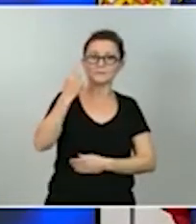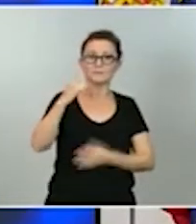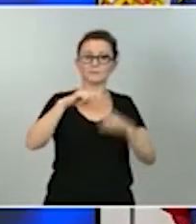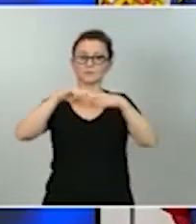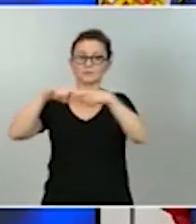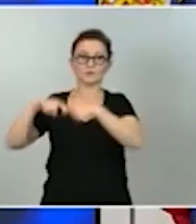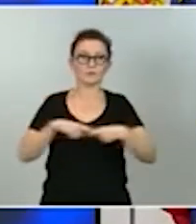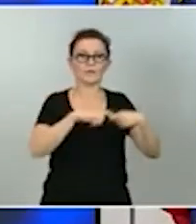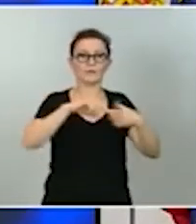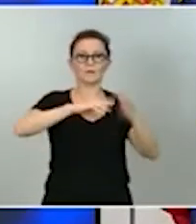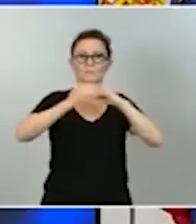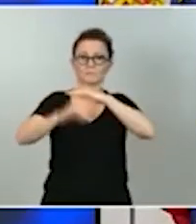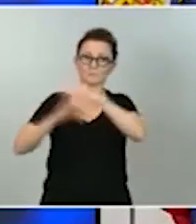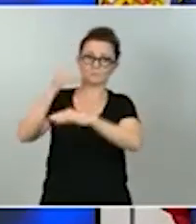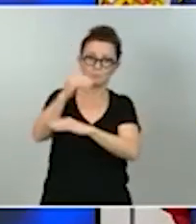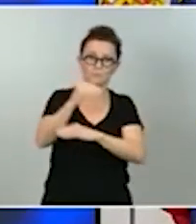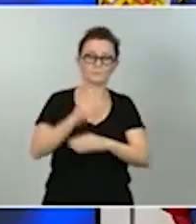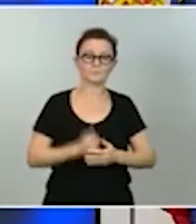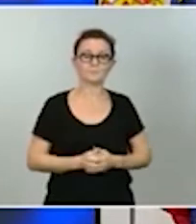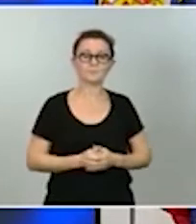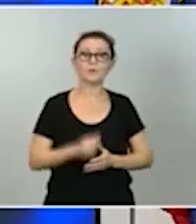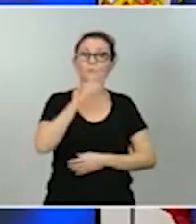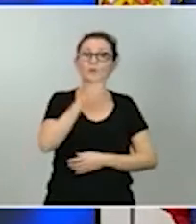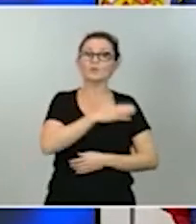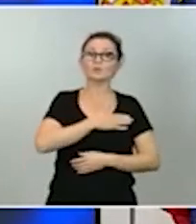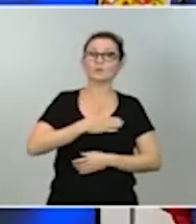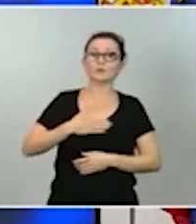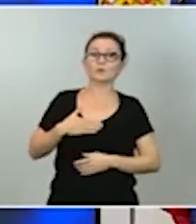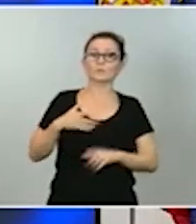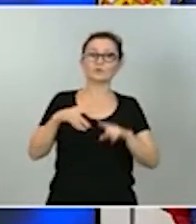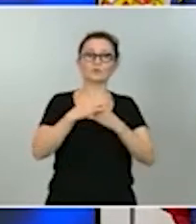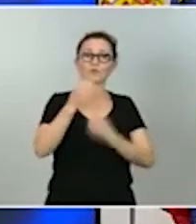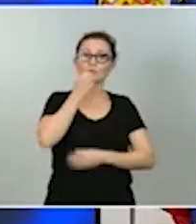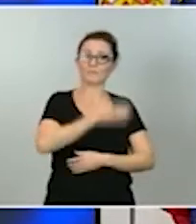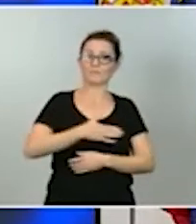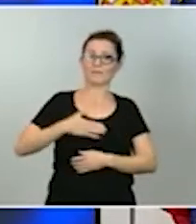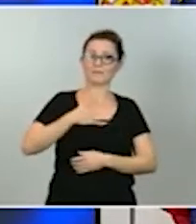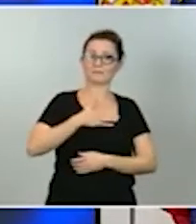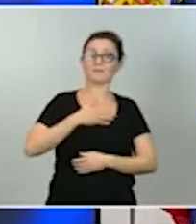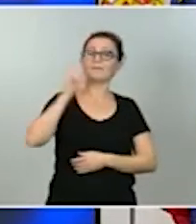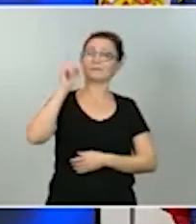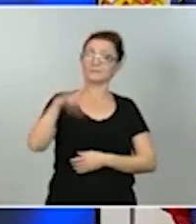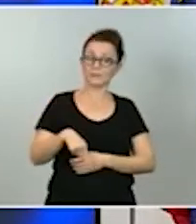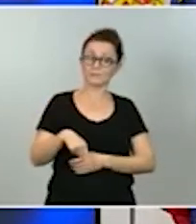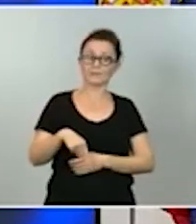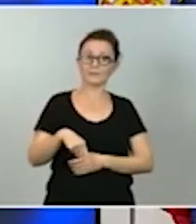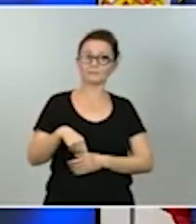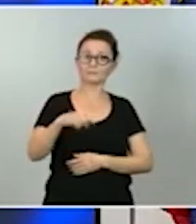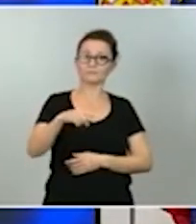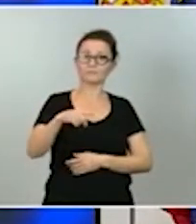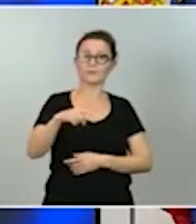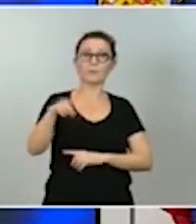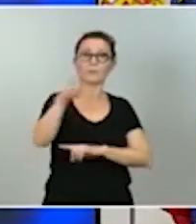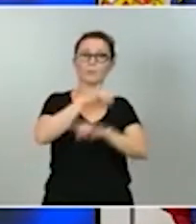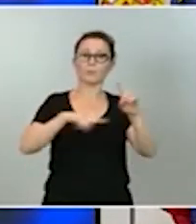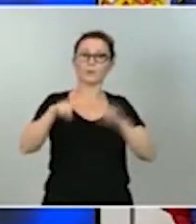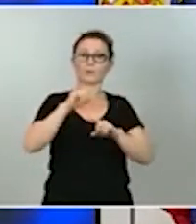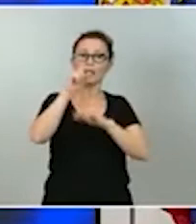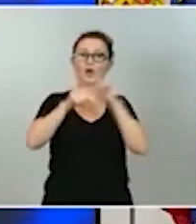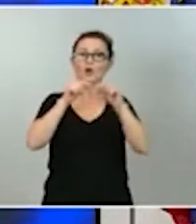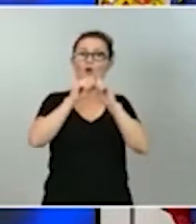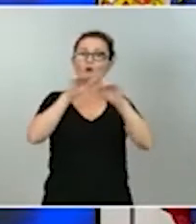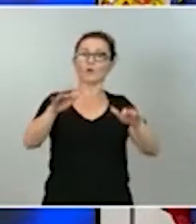para ello vamos a fortalecer nuestro estado del bienestar también es una de las grandes lecciones que tenemos que sacar de esta crisis necesitamos una salud pública